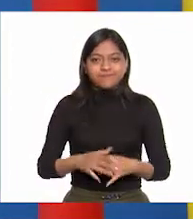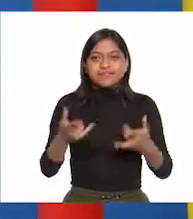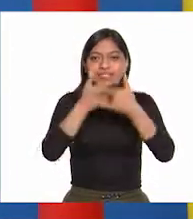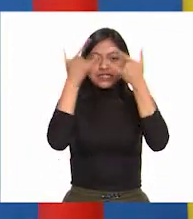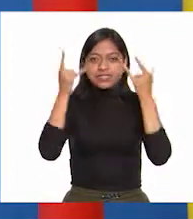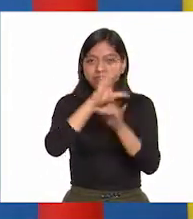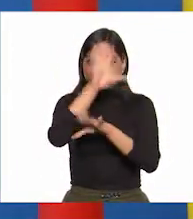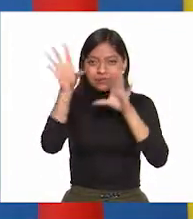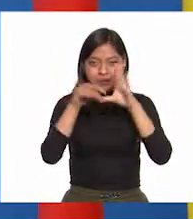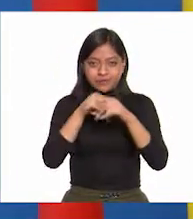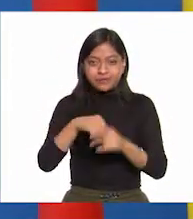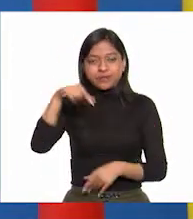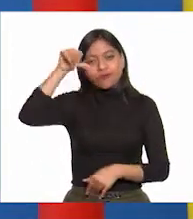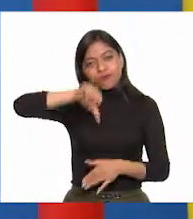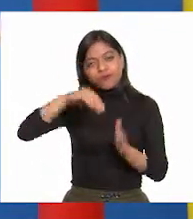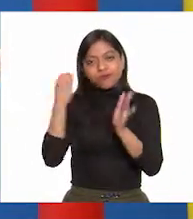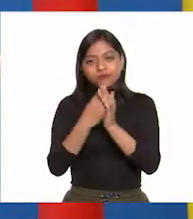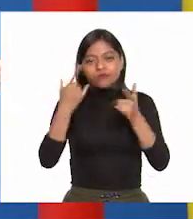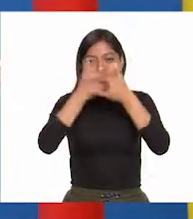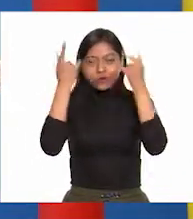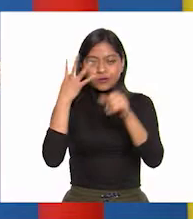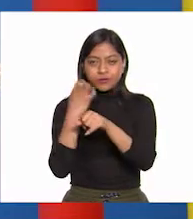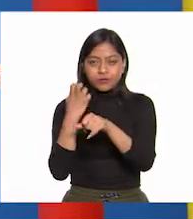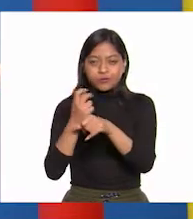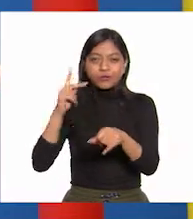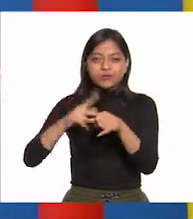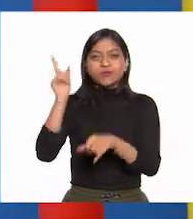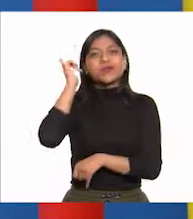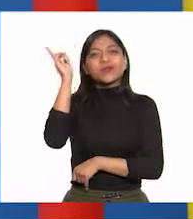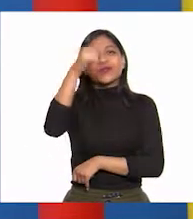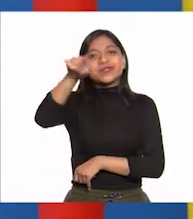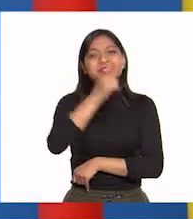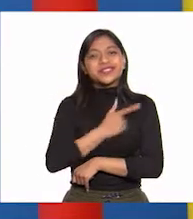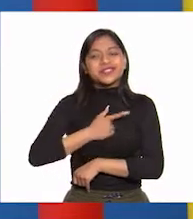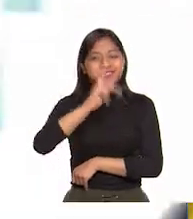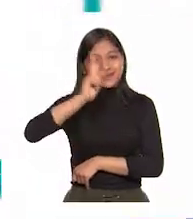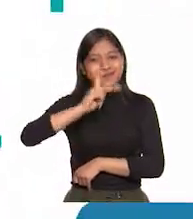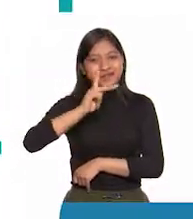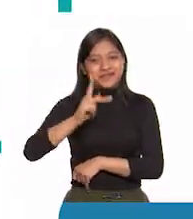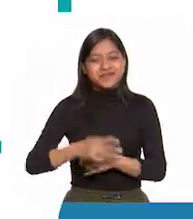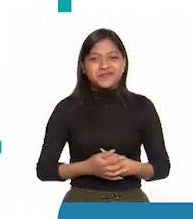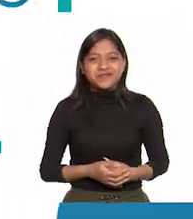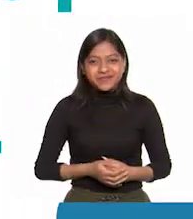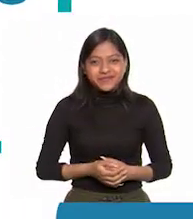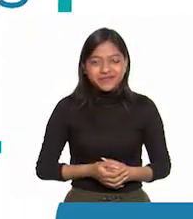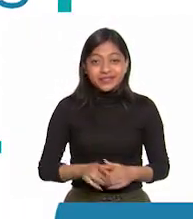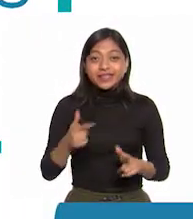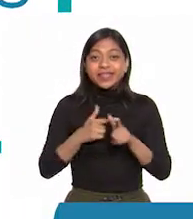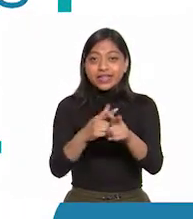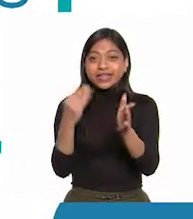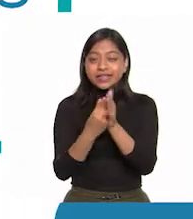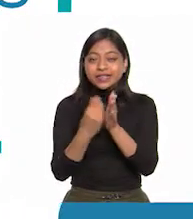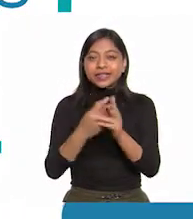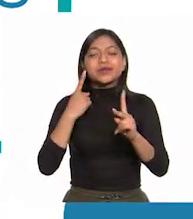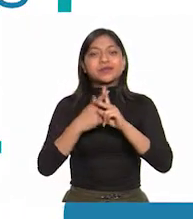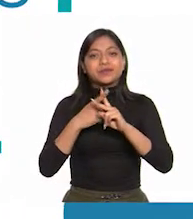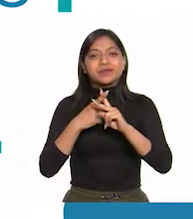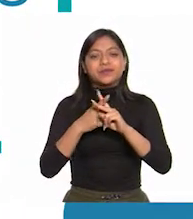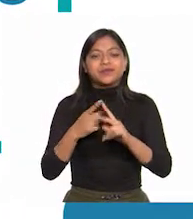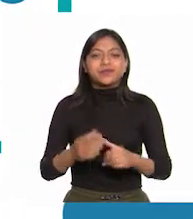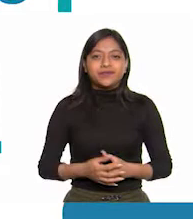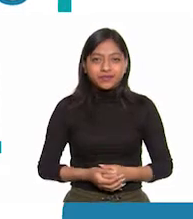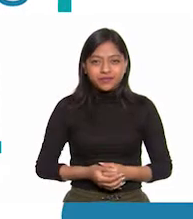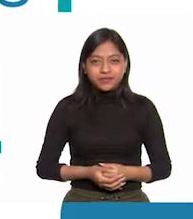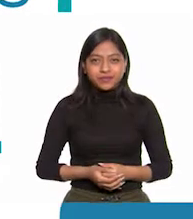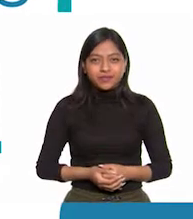general de historia de cuarto grado y espero que lo hayan disfrutado tanto como nosotras. A continuación, matemáticas.